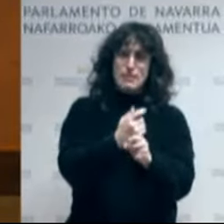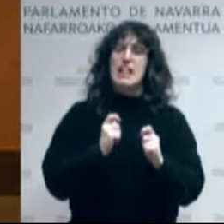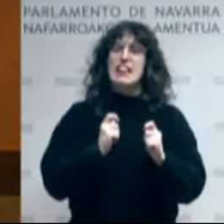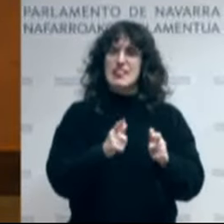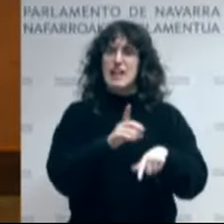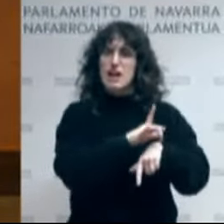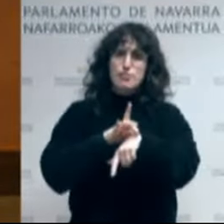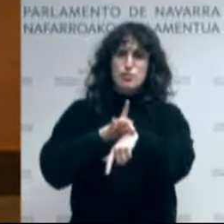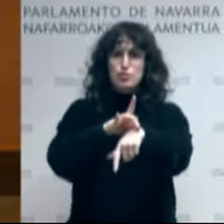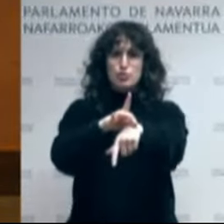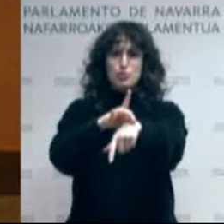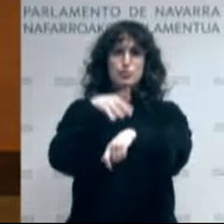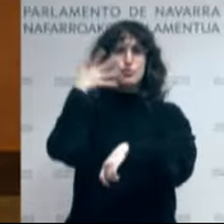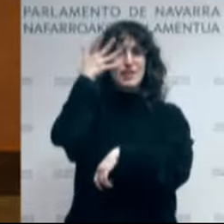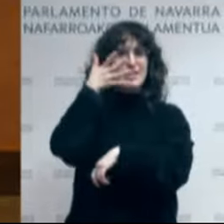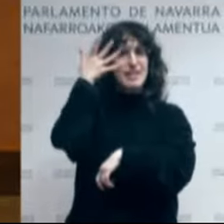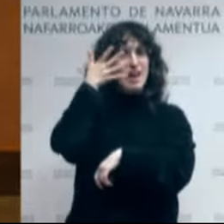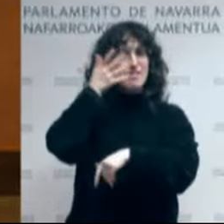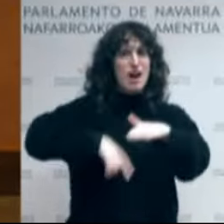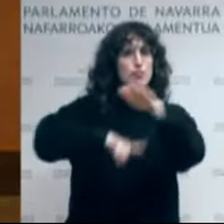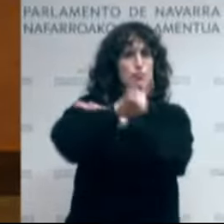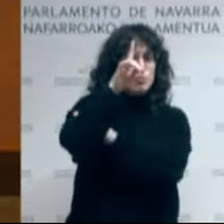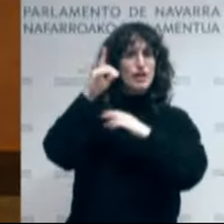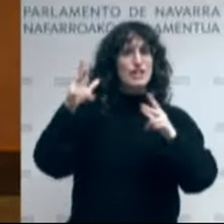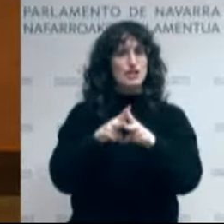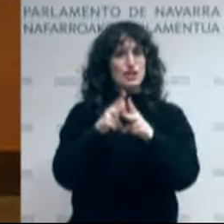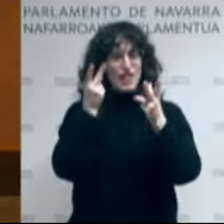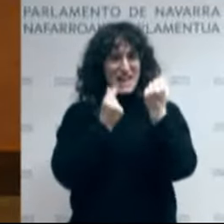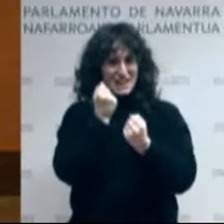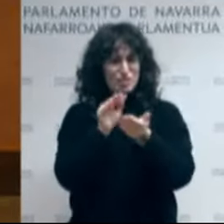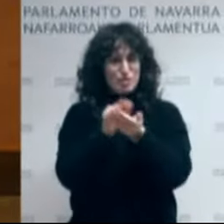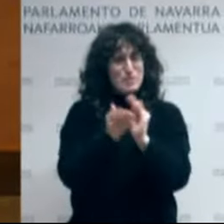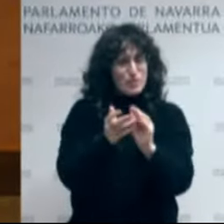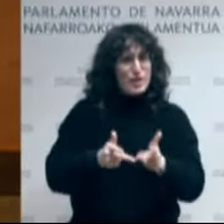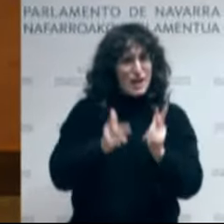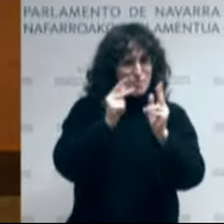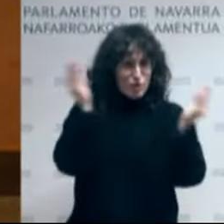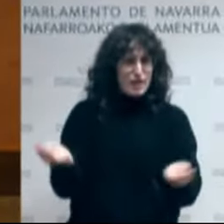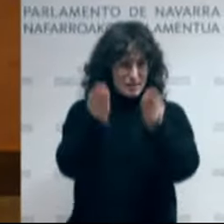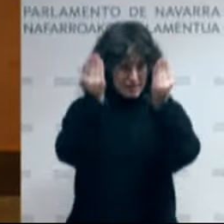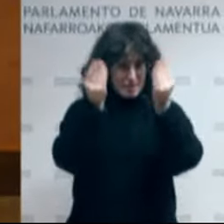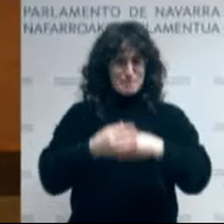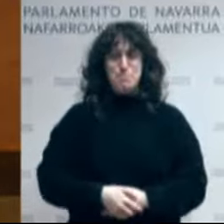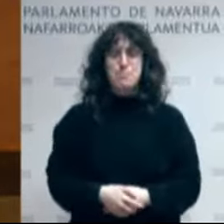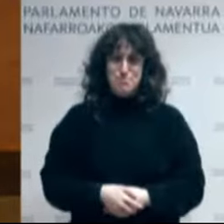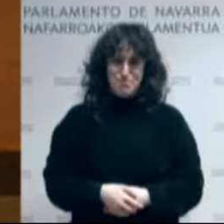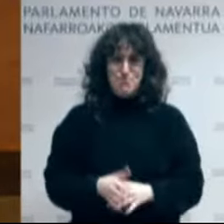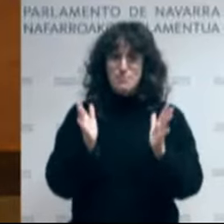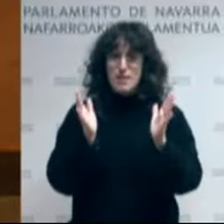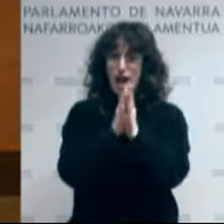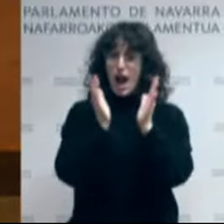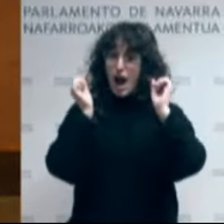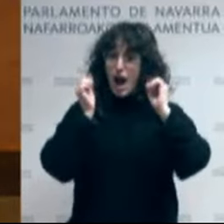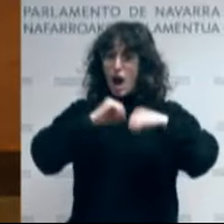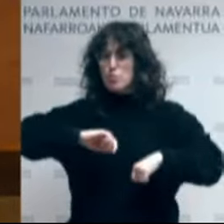aurrera egiteko norabidea finkatu dugu. Eta akordioa iristeko, ambizioz